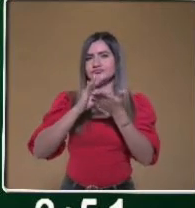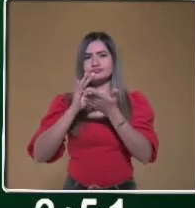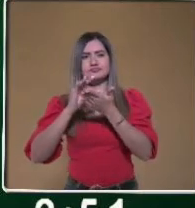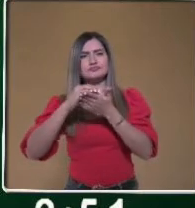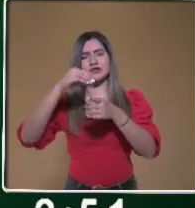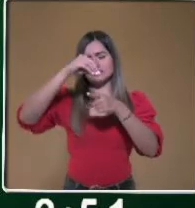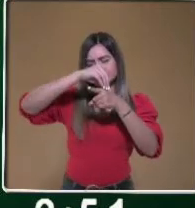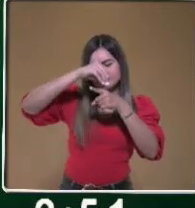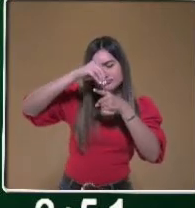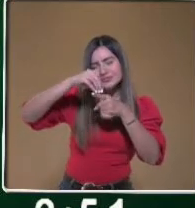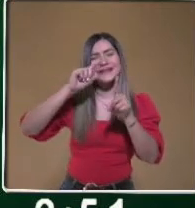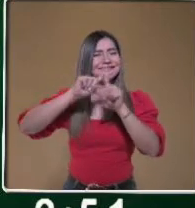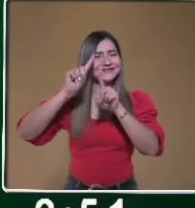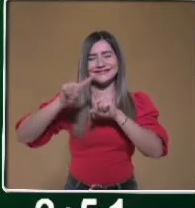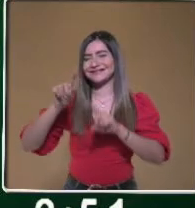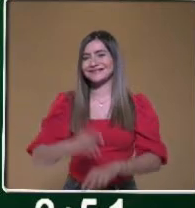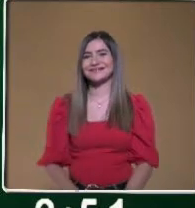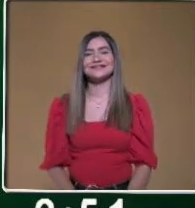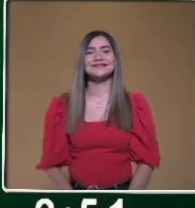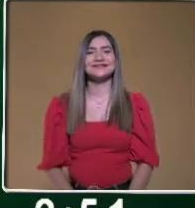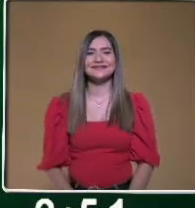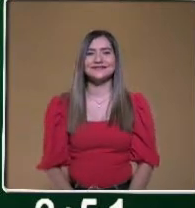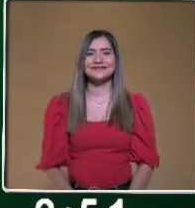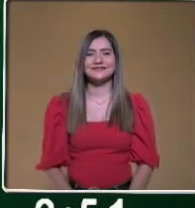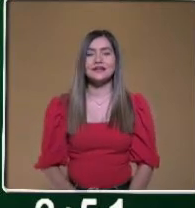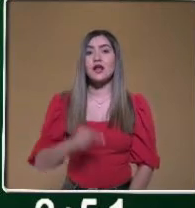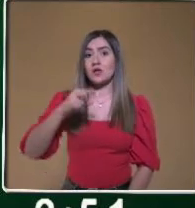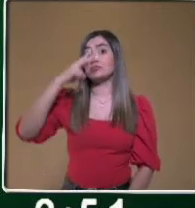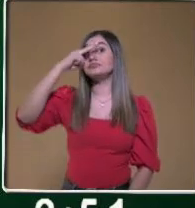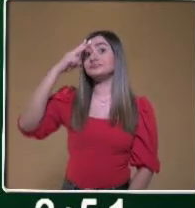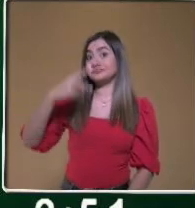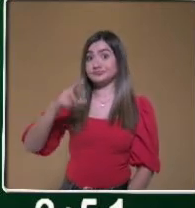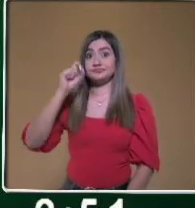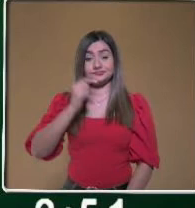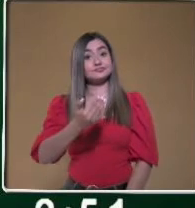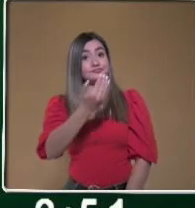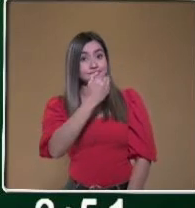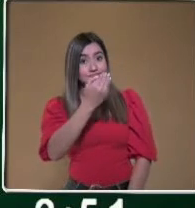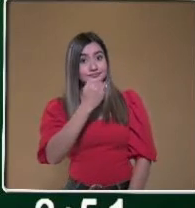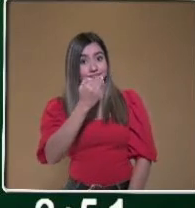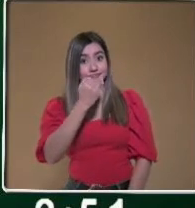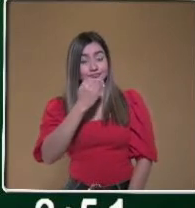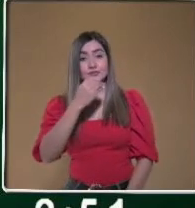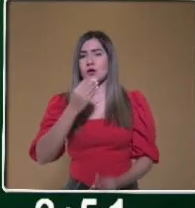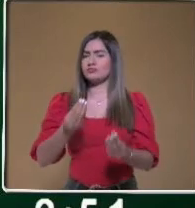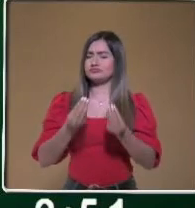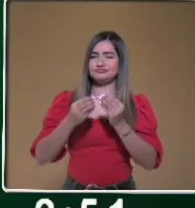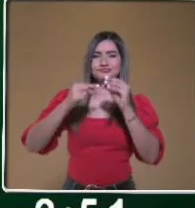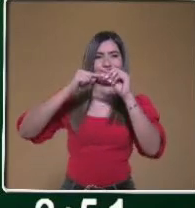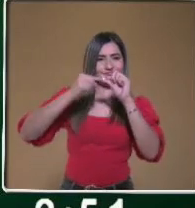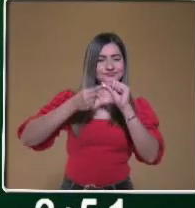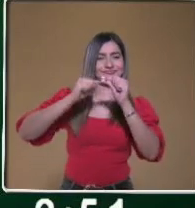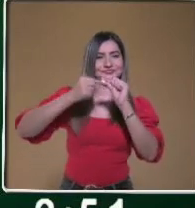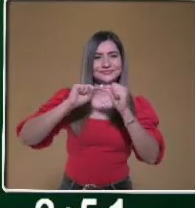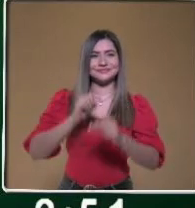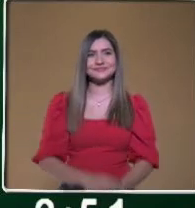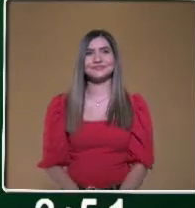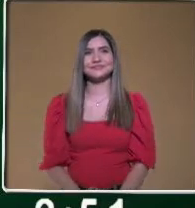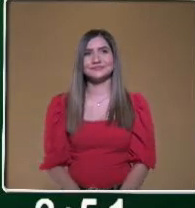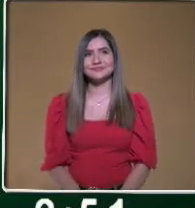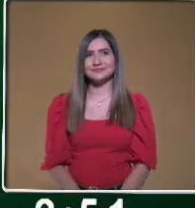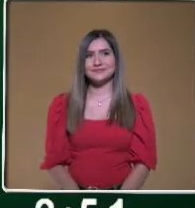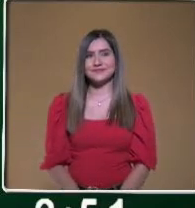otros más. Y aquí México también es un gran consumidor de frijol. Entre los número uno